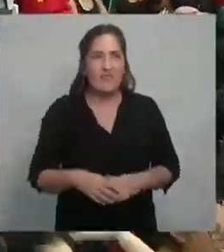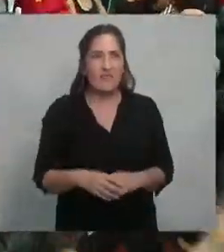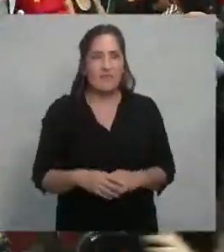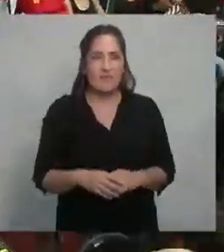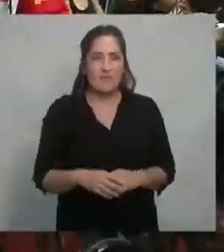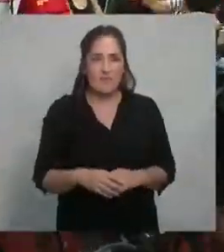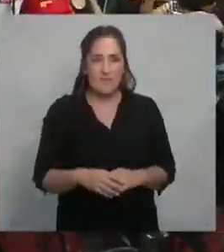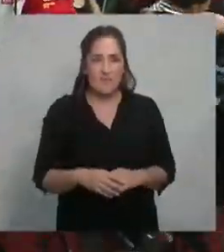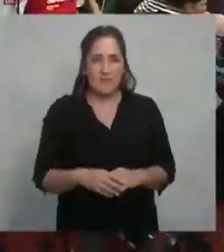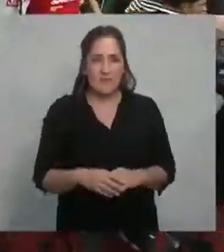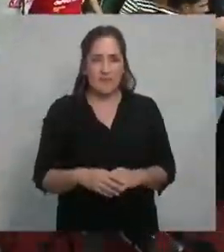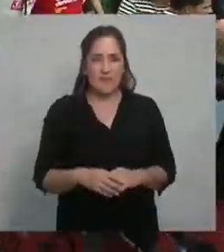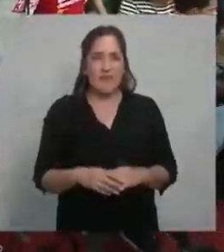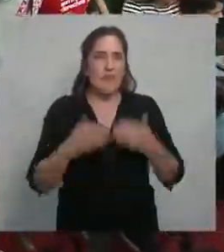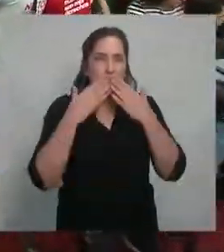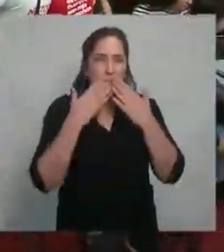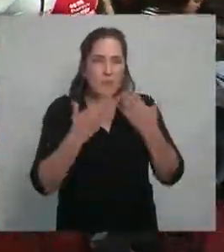Un saludo, un saludo muy grande.